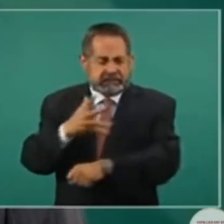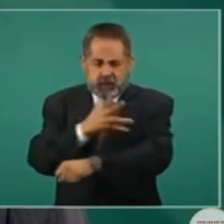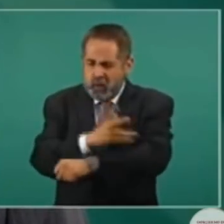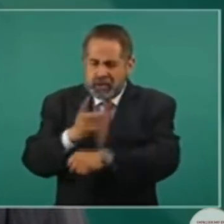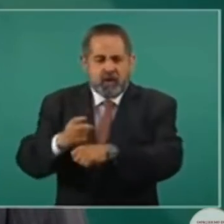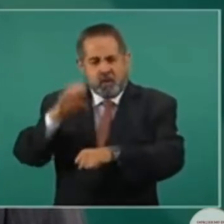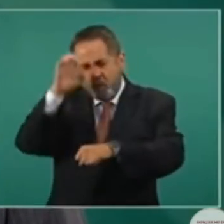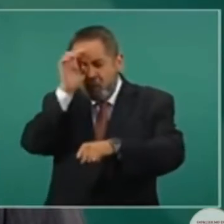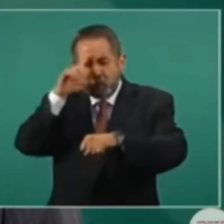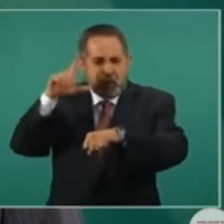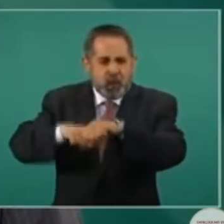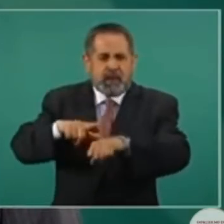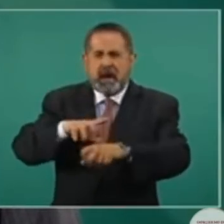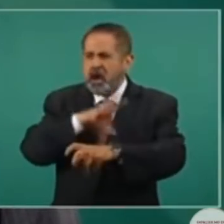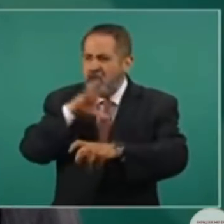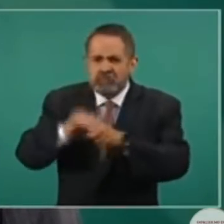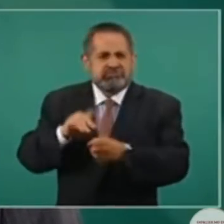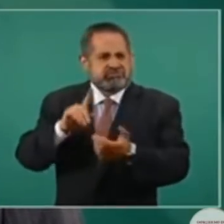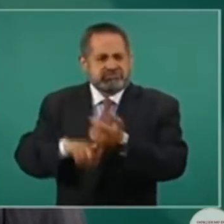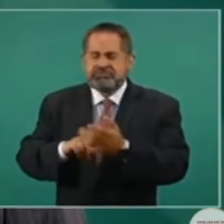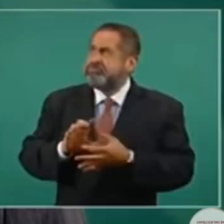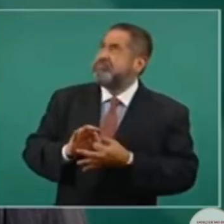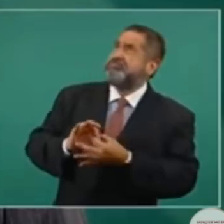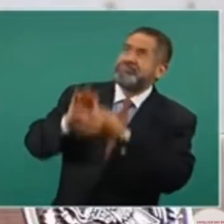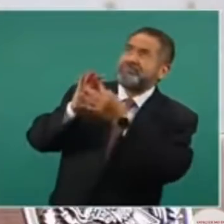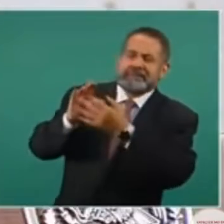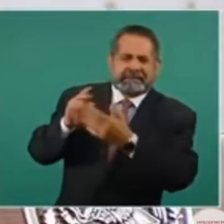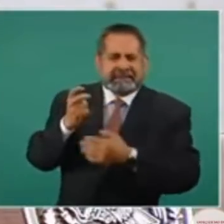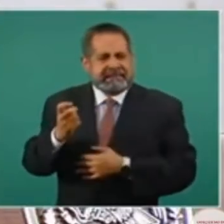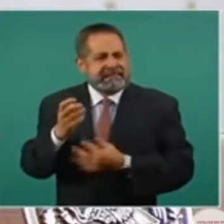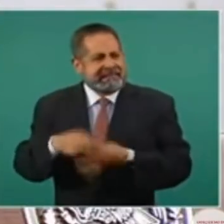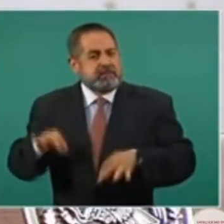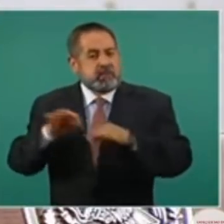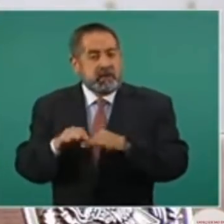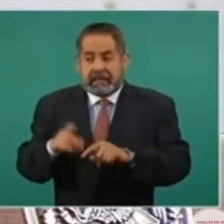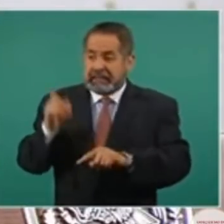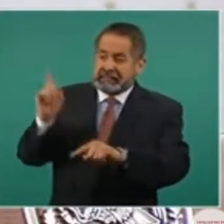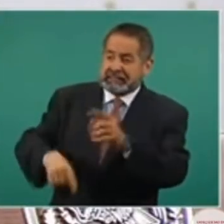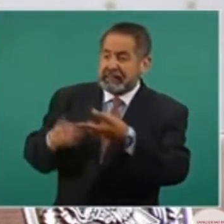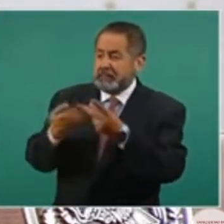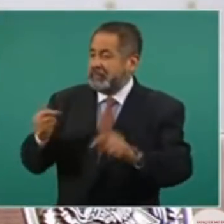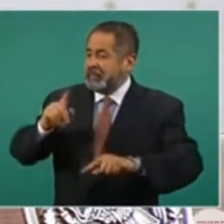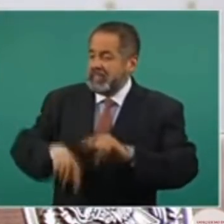culturales, morales, espirituales. Y eso no pudieron destruirlo.